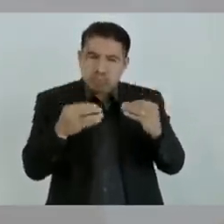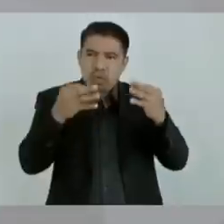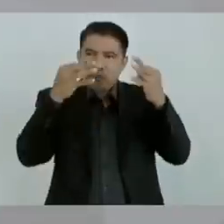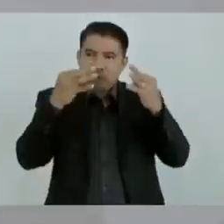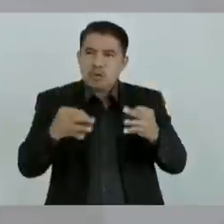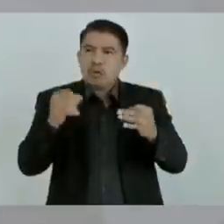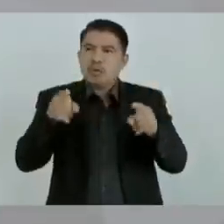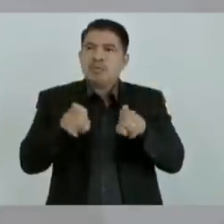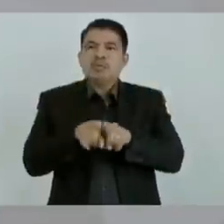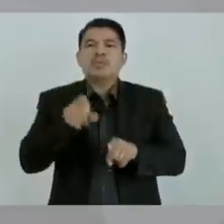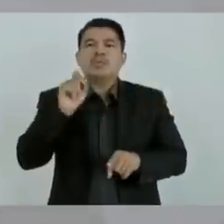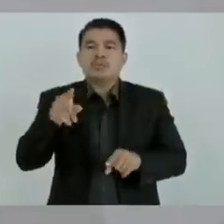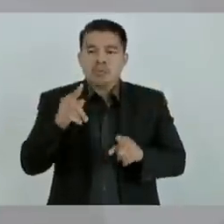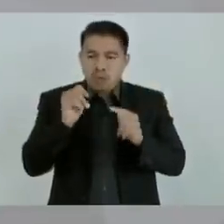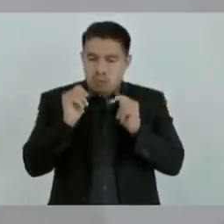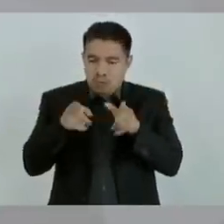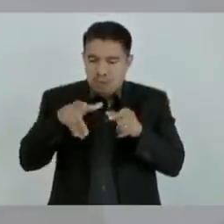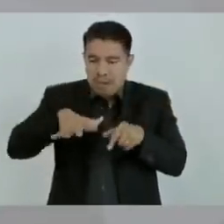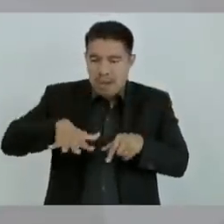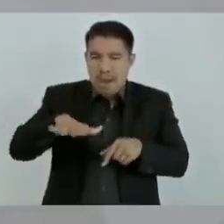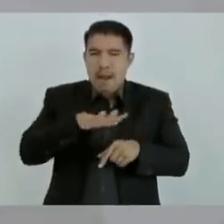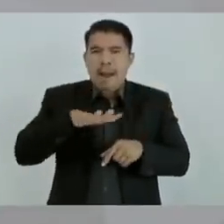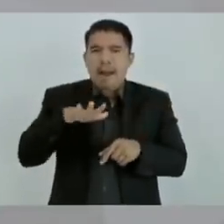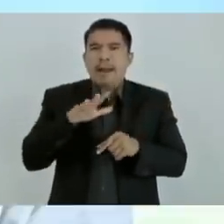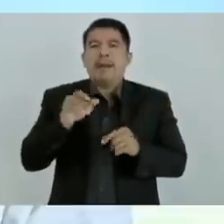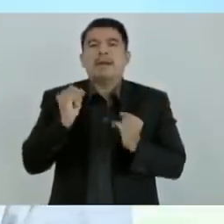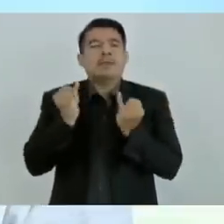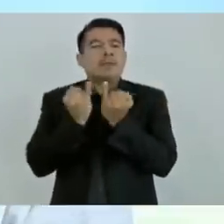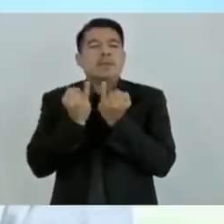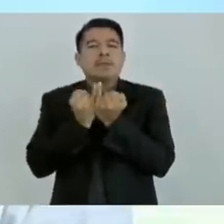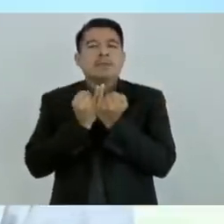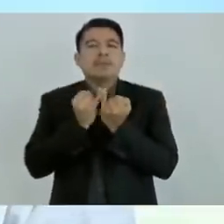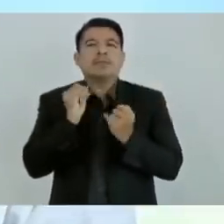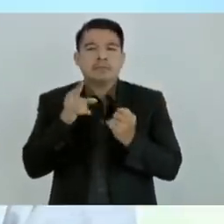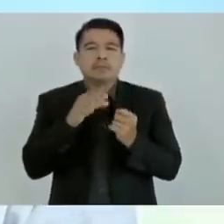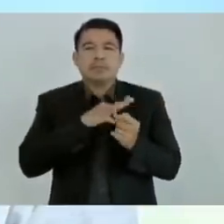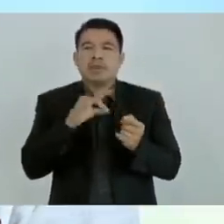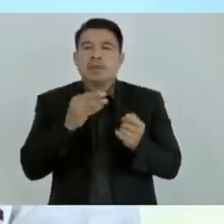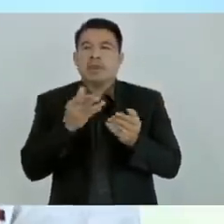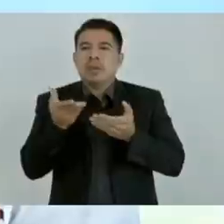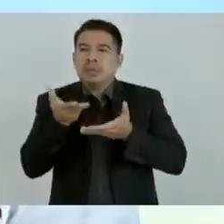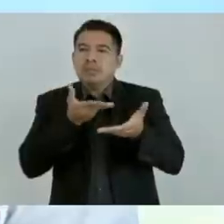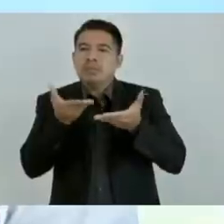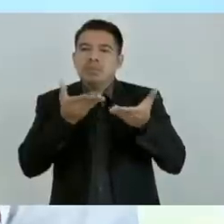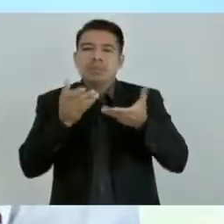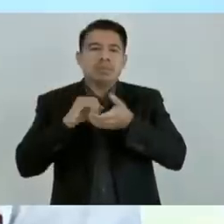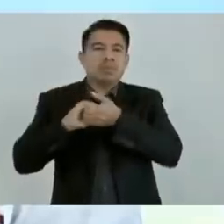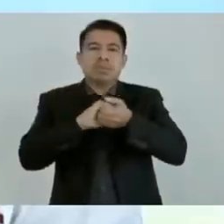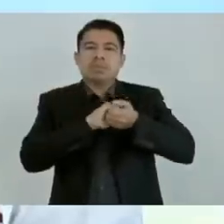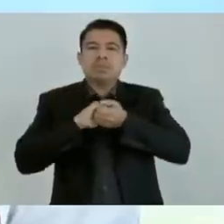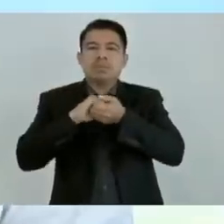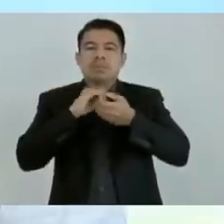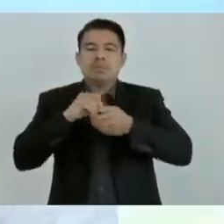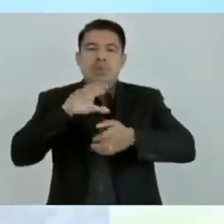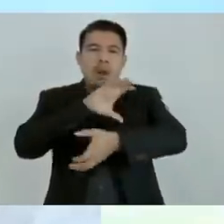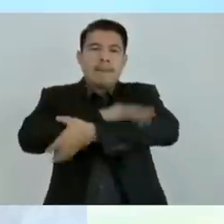el aeropuerto de Tuxla o que sea también una sociedad entre gobiernos